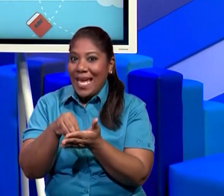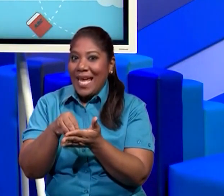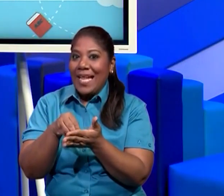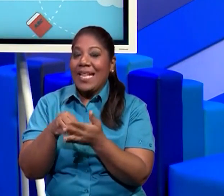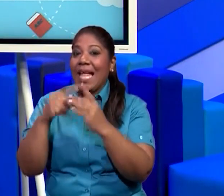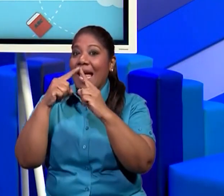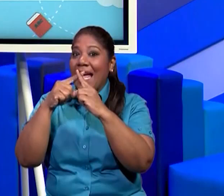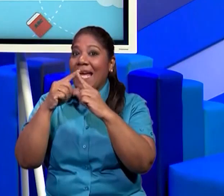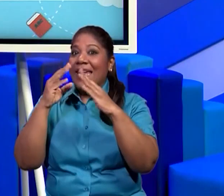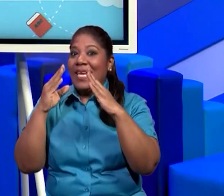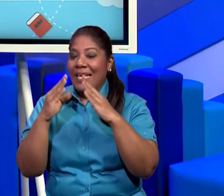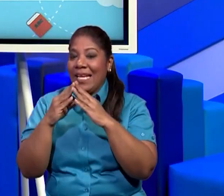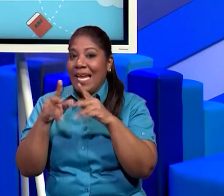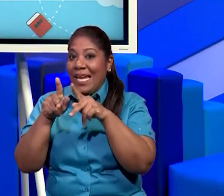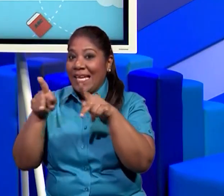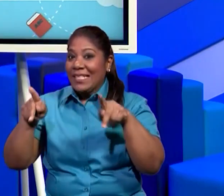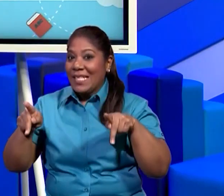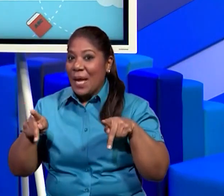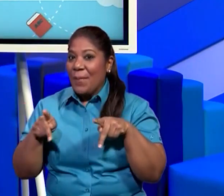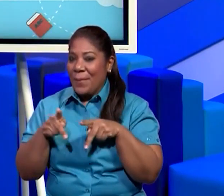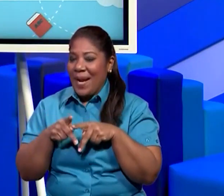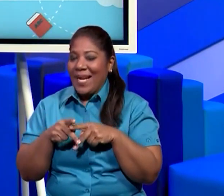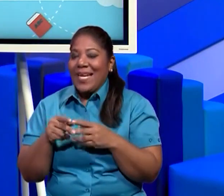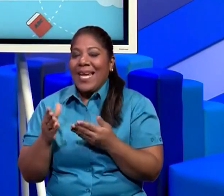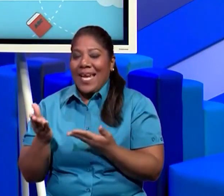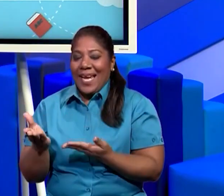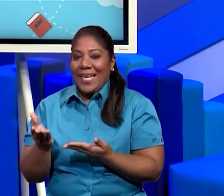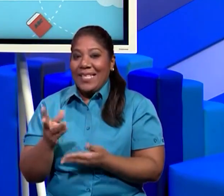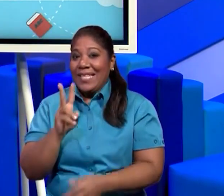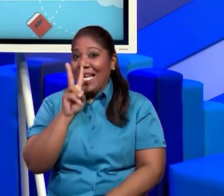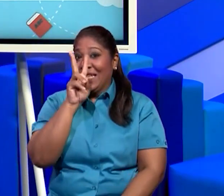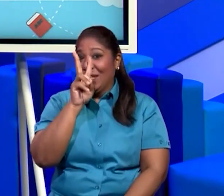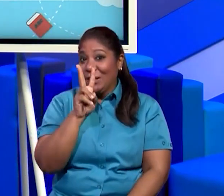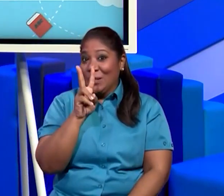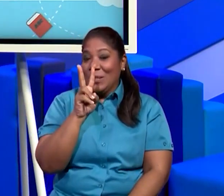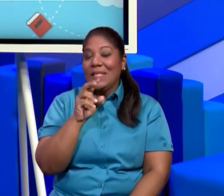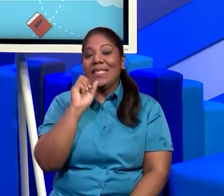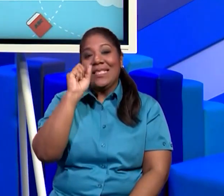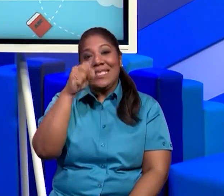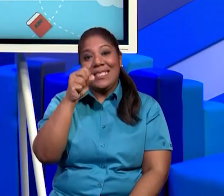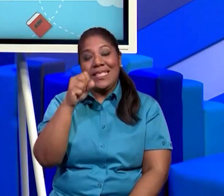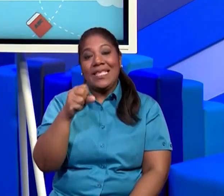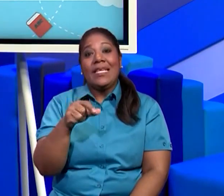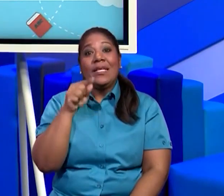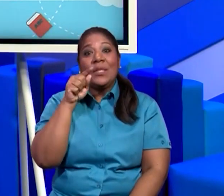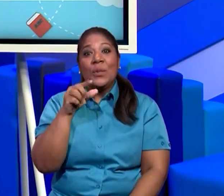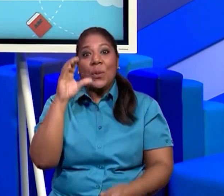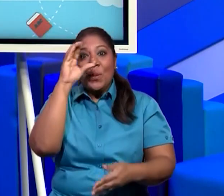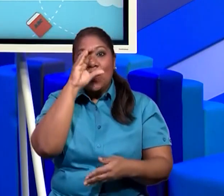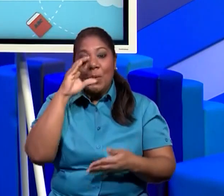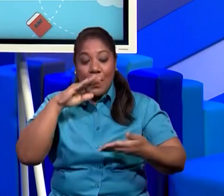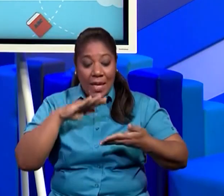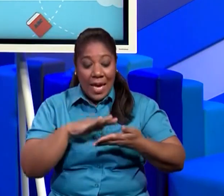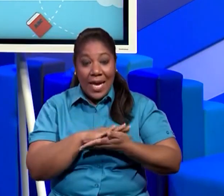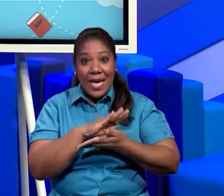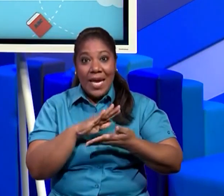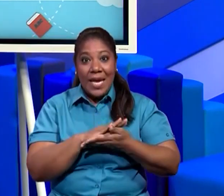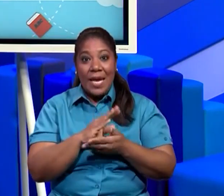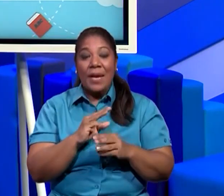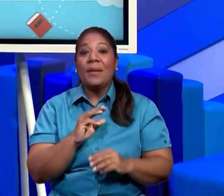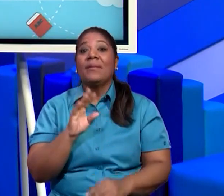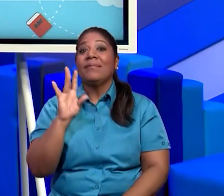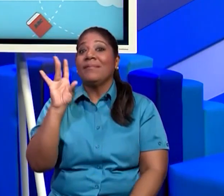y de los recursos artificiales. Esta asignación la podemos encontrar en la página